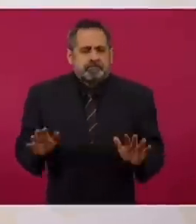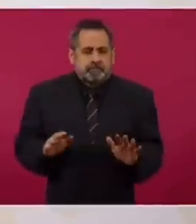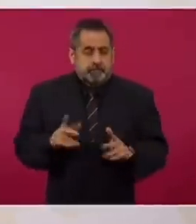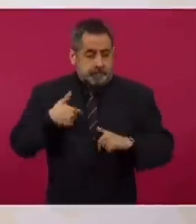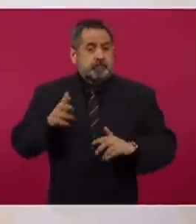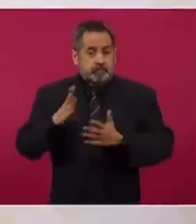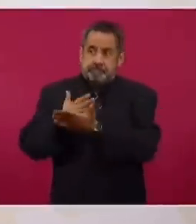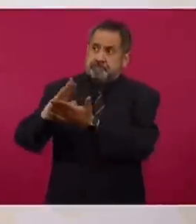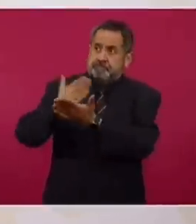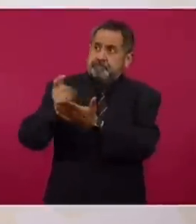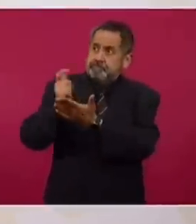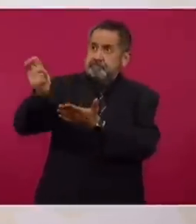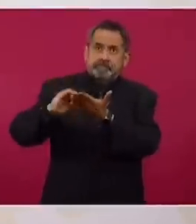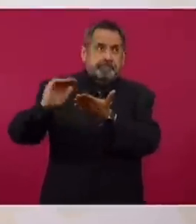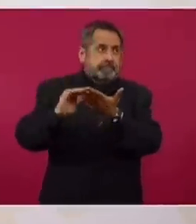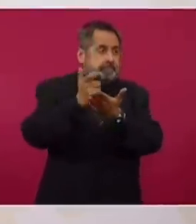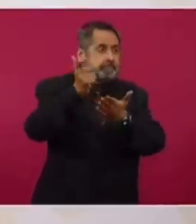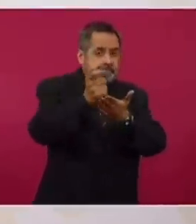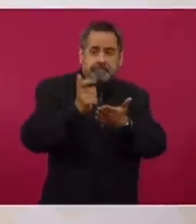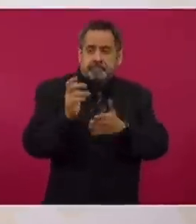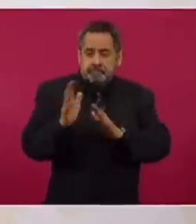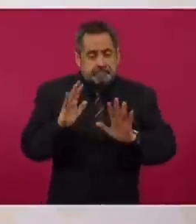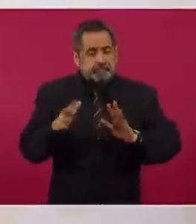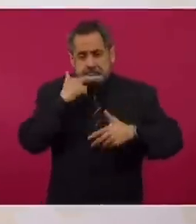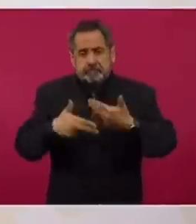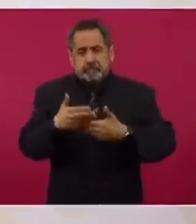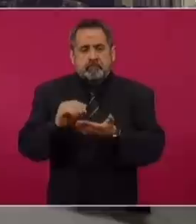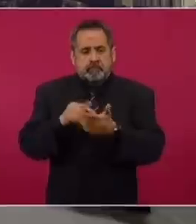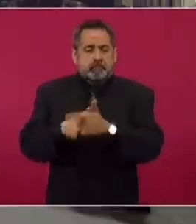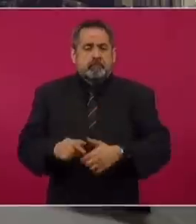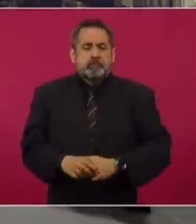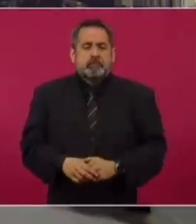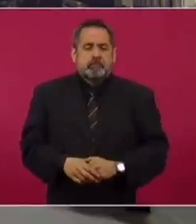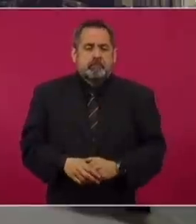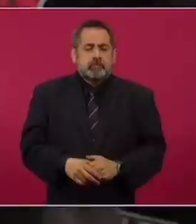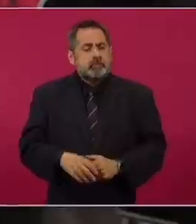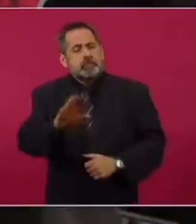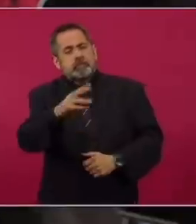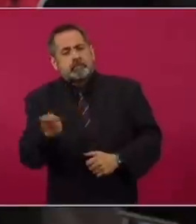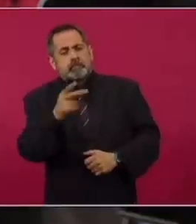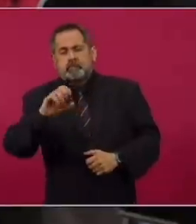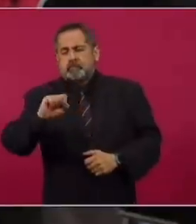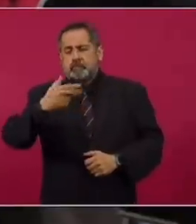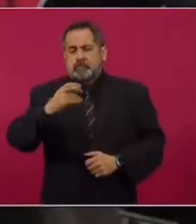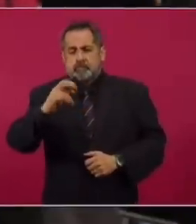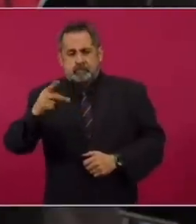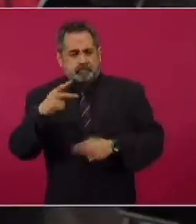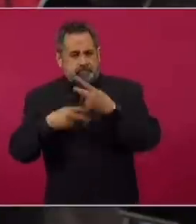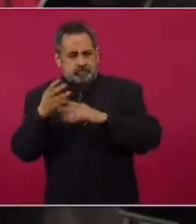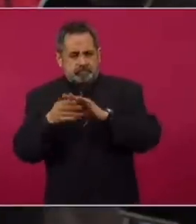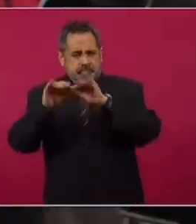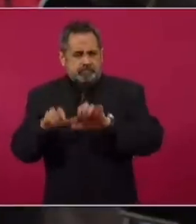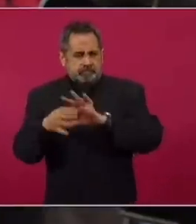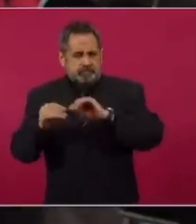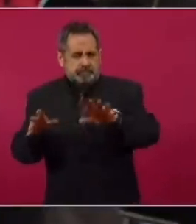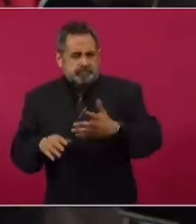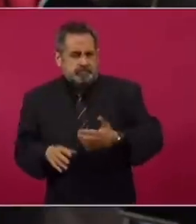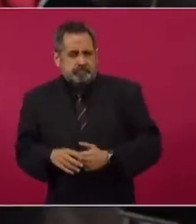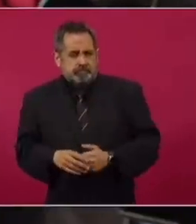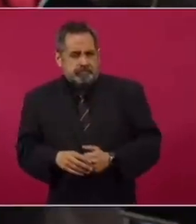realizando pagos anticipados de la deuda y seguramente se mantendrá esta política. ¿Podría la Secretaría de Hacienda emitir un comunicado sobre este asunto? Seguramente